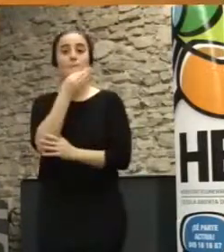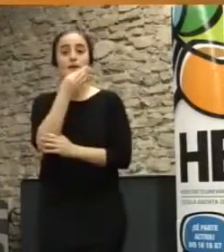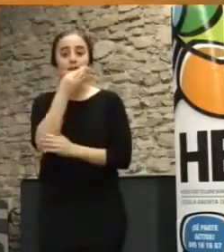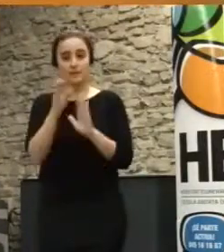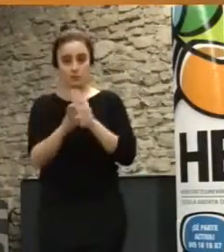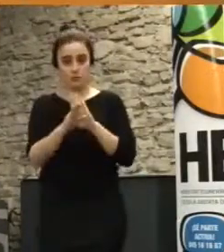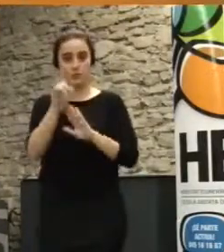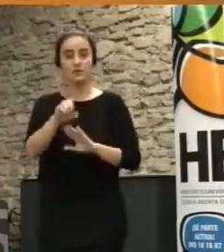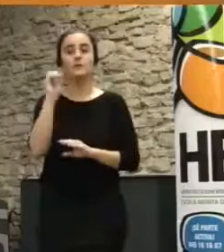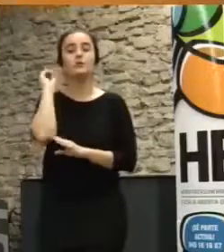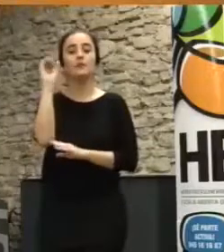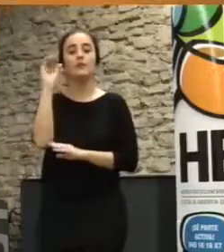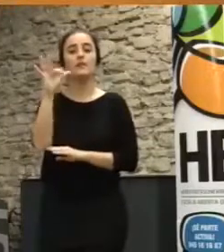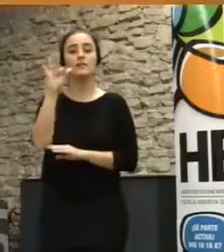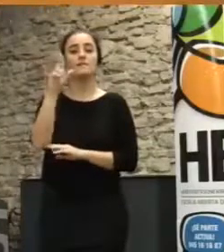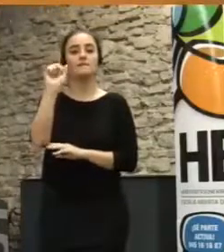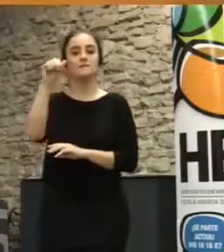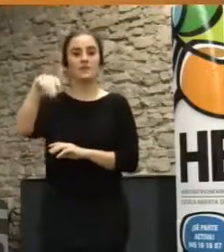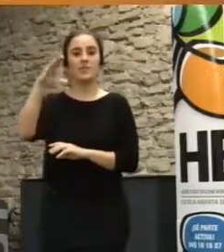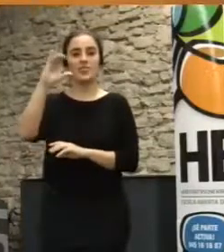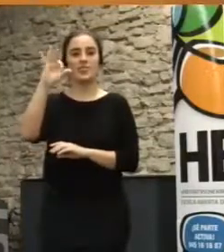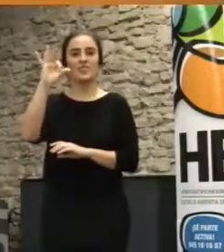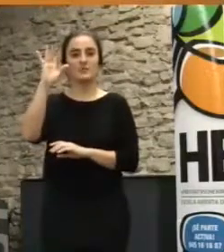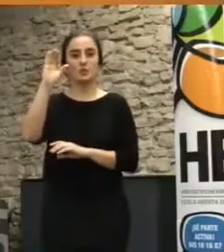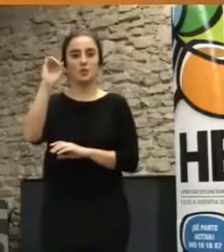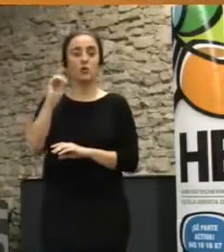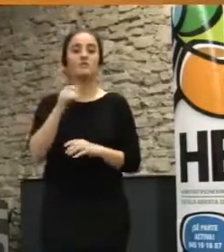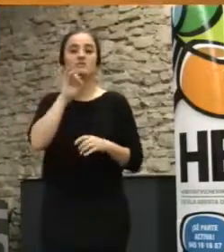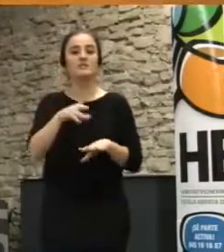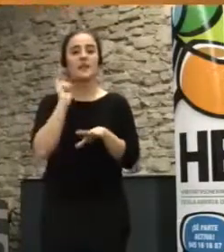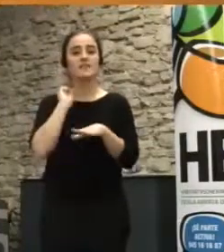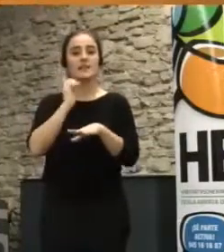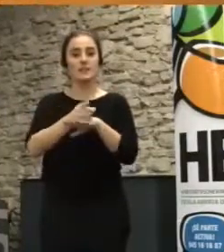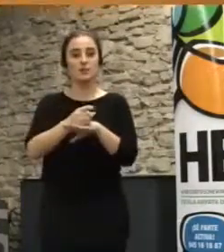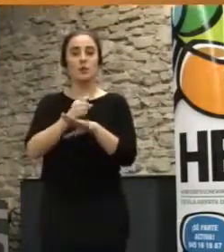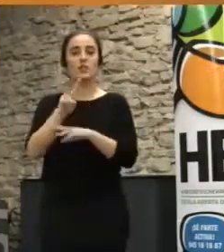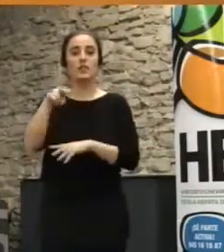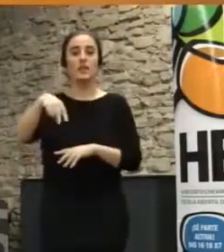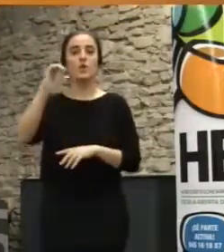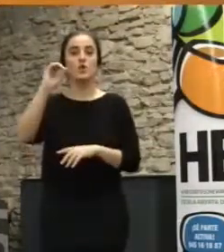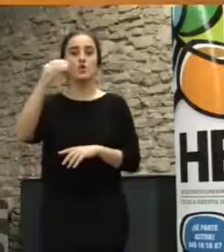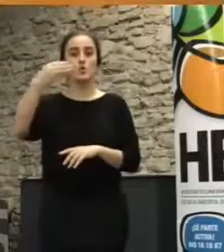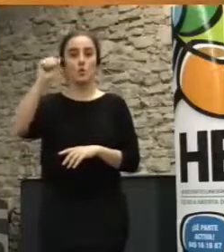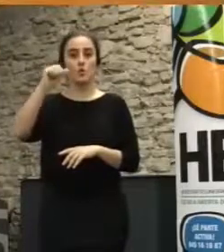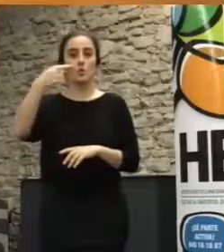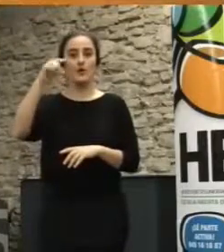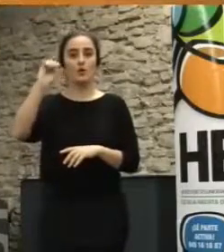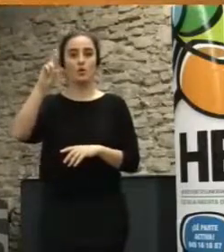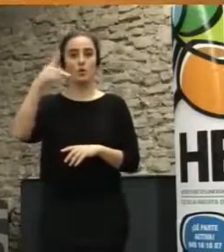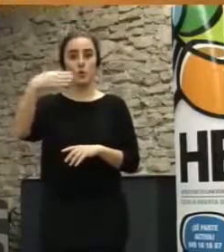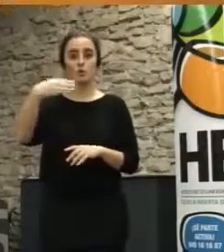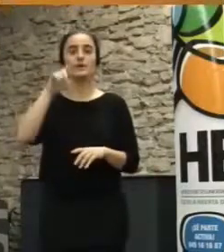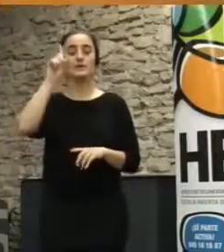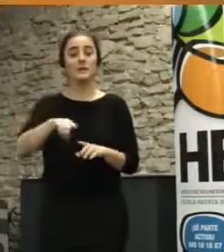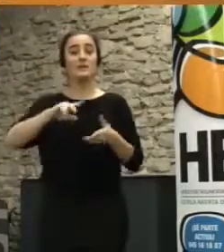con la conferencia de Francisco Rojas Martín, el director de Novagov, y también habrá un taller dirigido por la